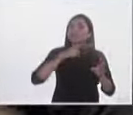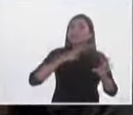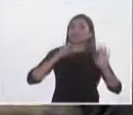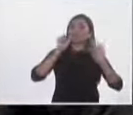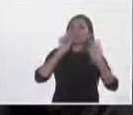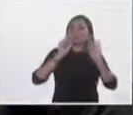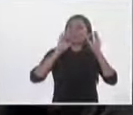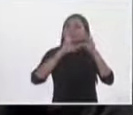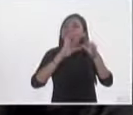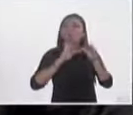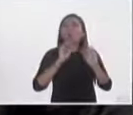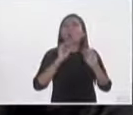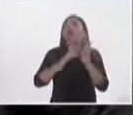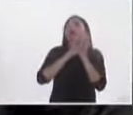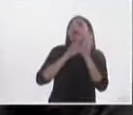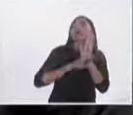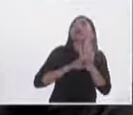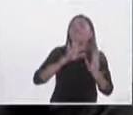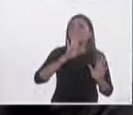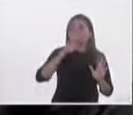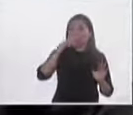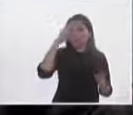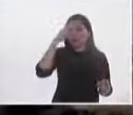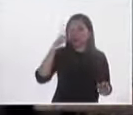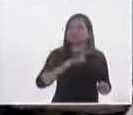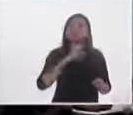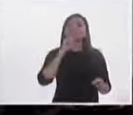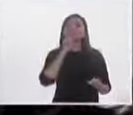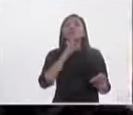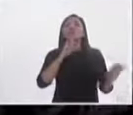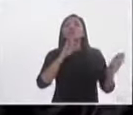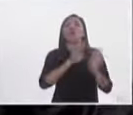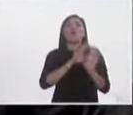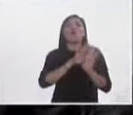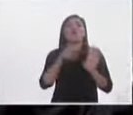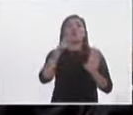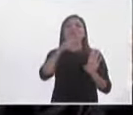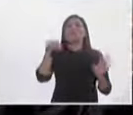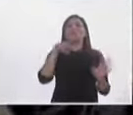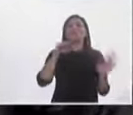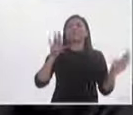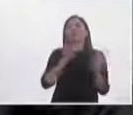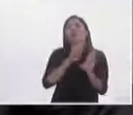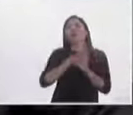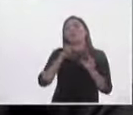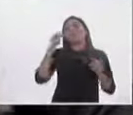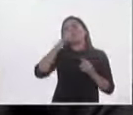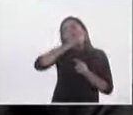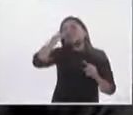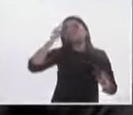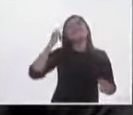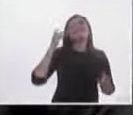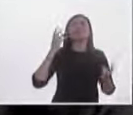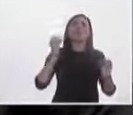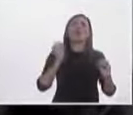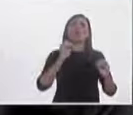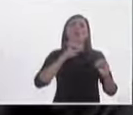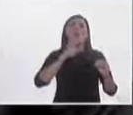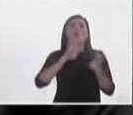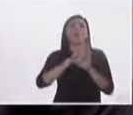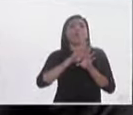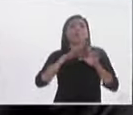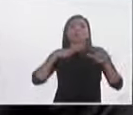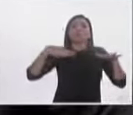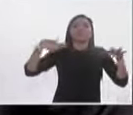comprender menos o peor, como uno lo quiera ver, estas ansias partidofóbicas o partidofílicas que inundaron el